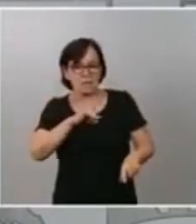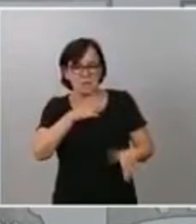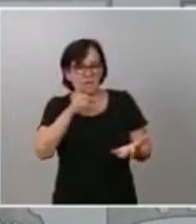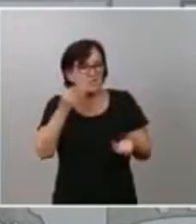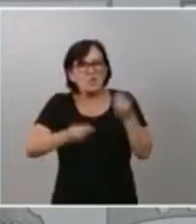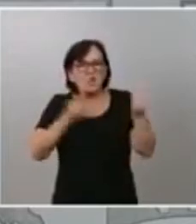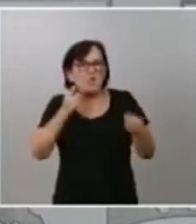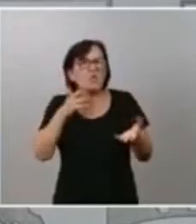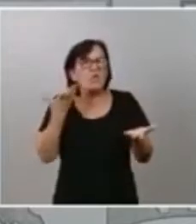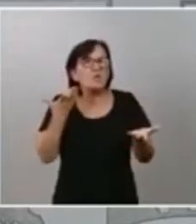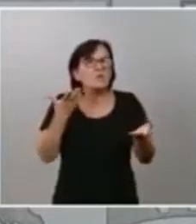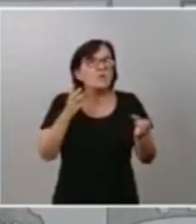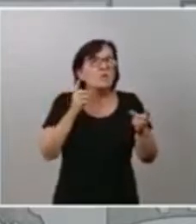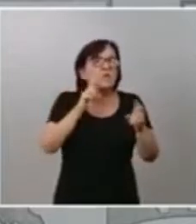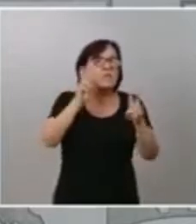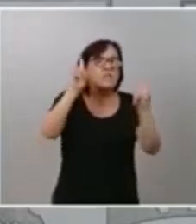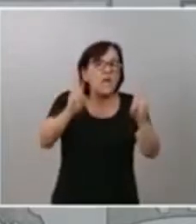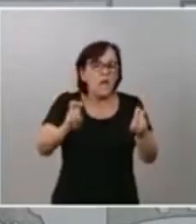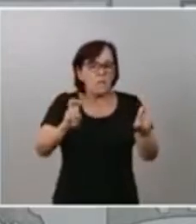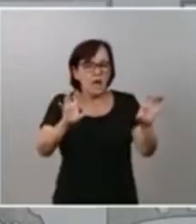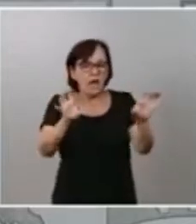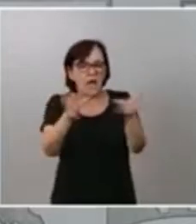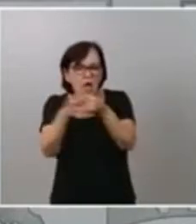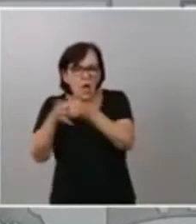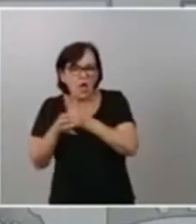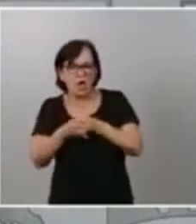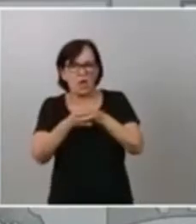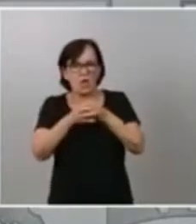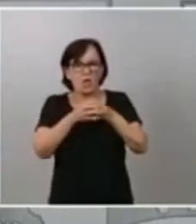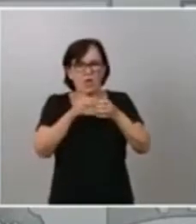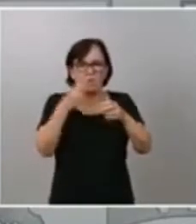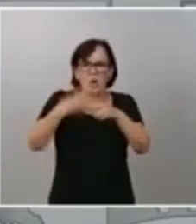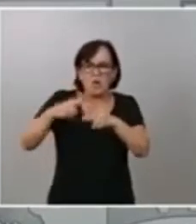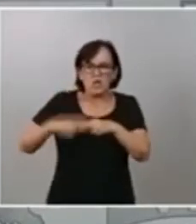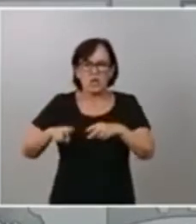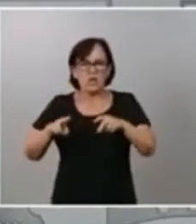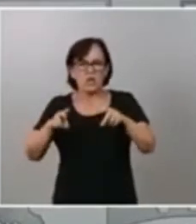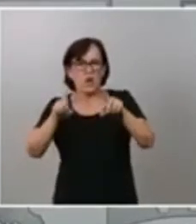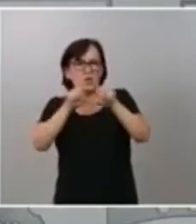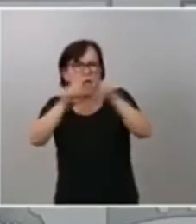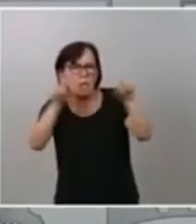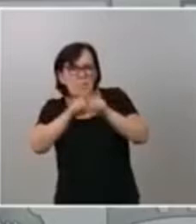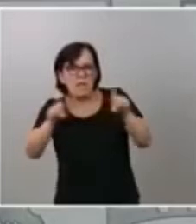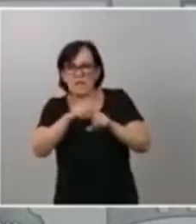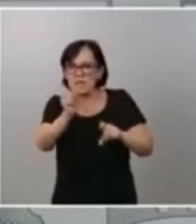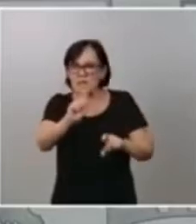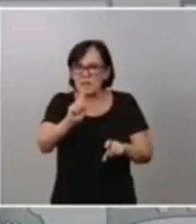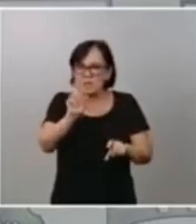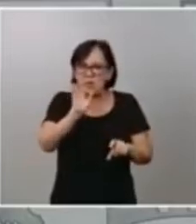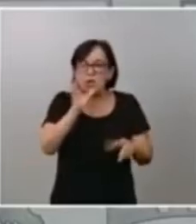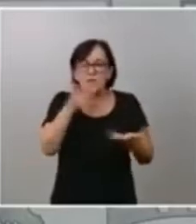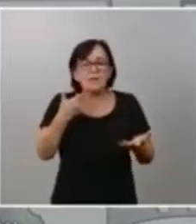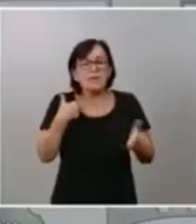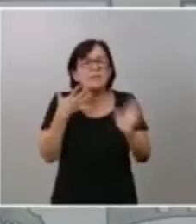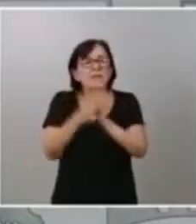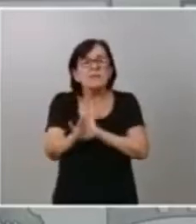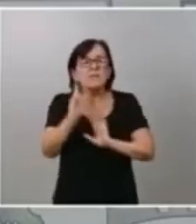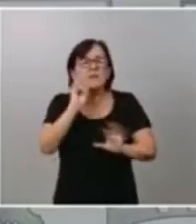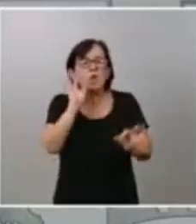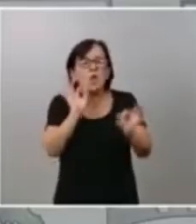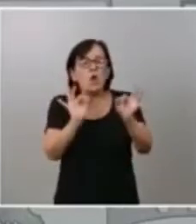políticos ni tampoco a los agentes sociales. ¿Qué quiero decir con esto? Lo que se juzga no son instituciones,